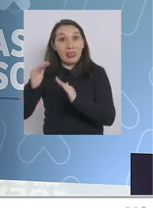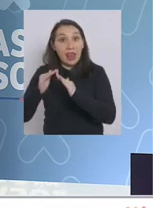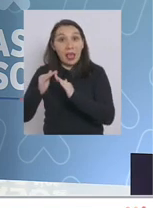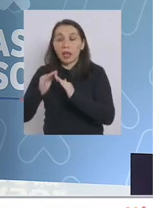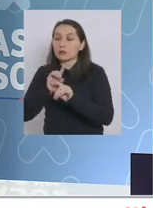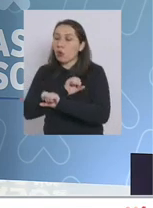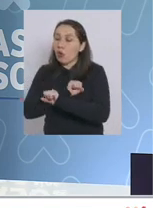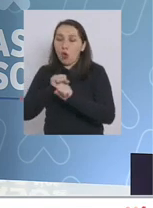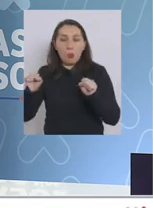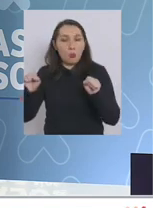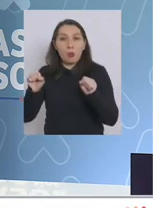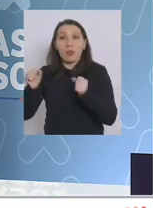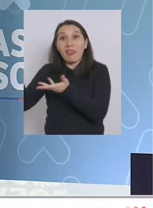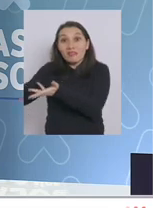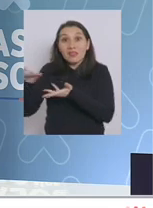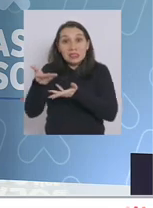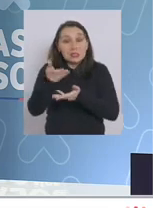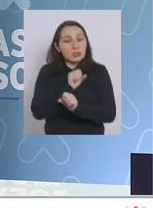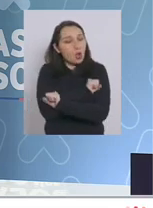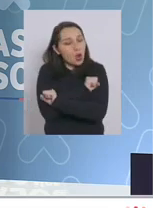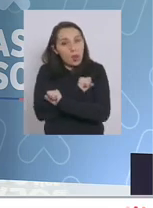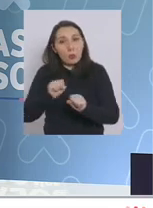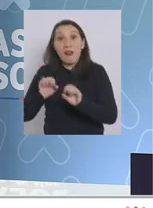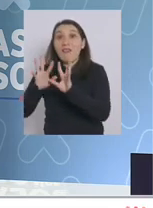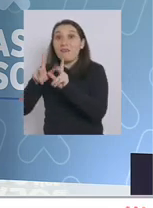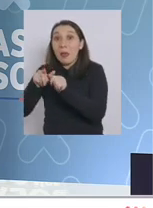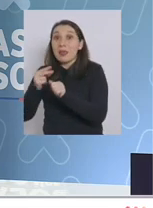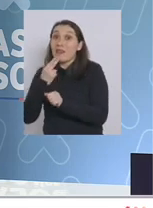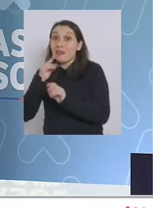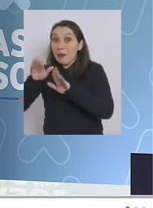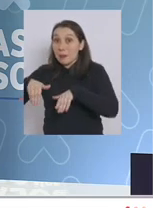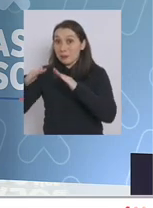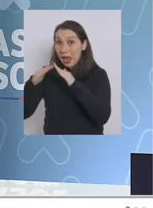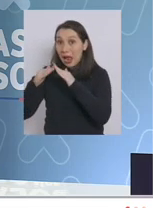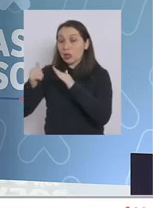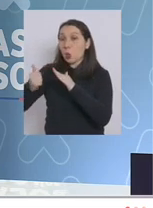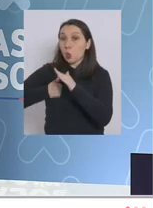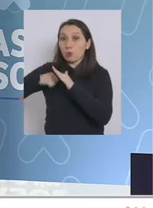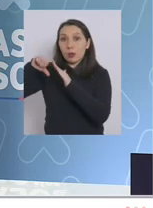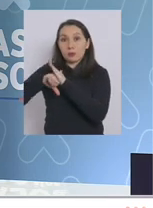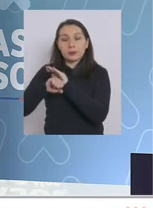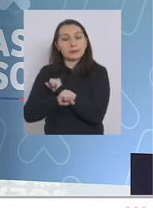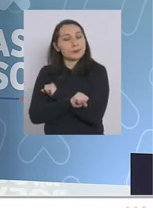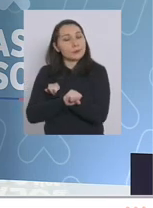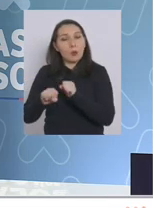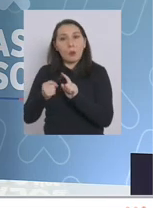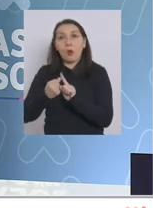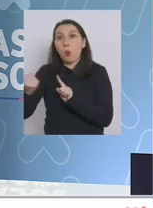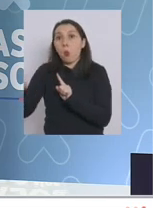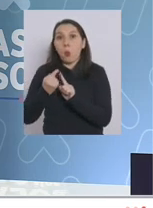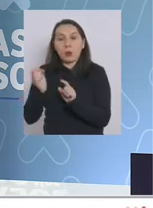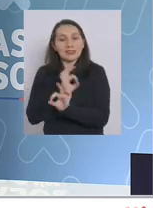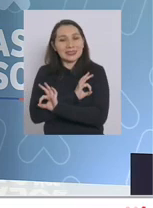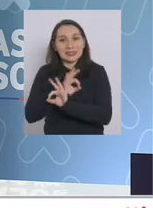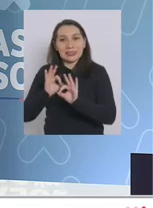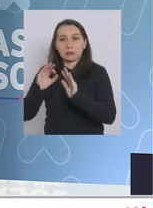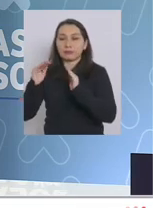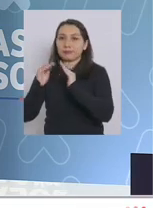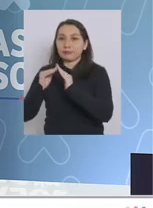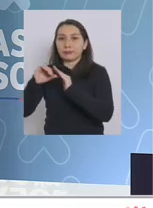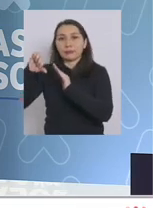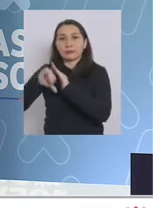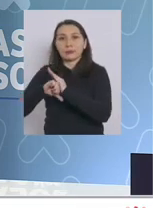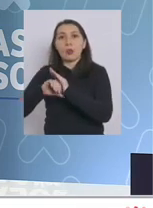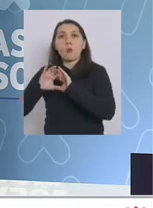domicilio no podrán recibir visitas y los familiares que estarán con ellos cumpliendo la cuarentena tampoco podrán salir deberán mantener